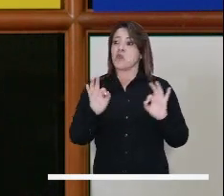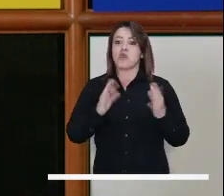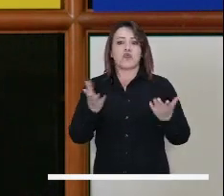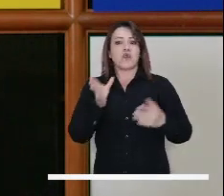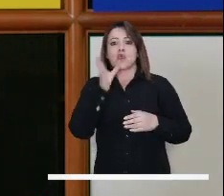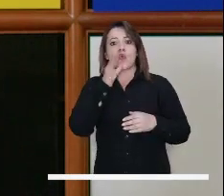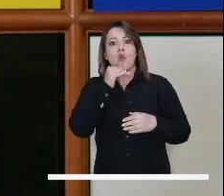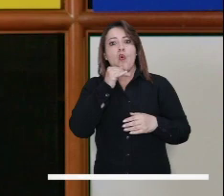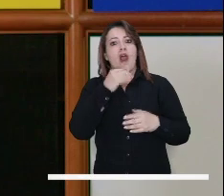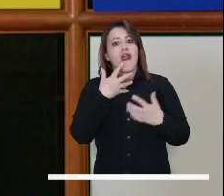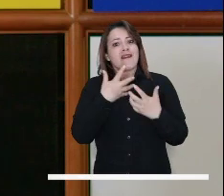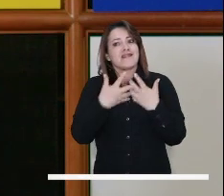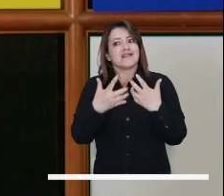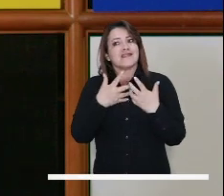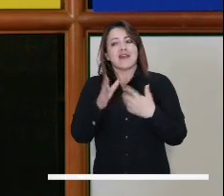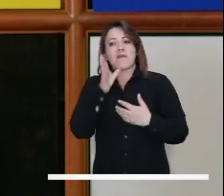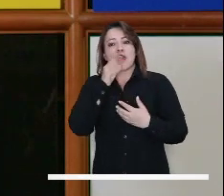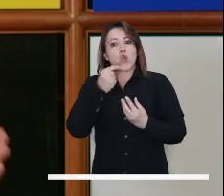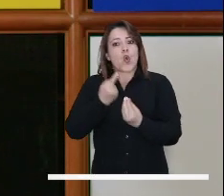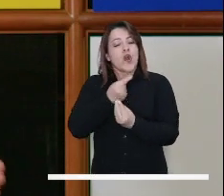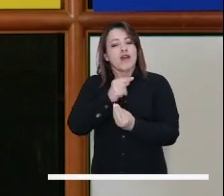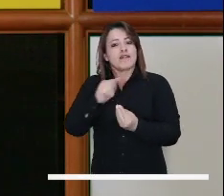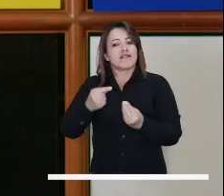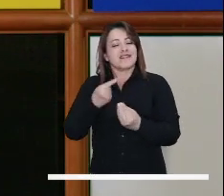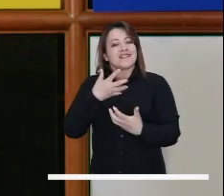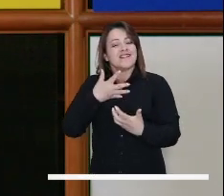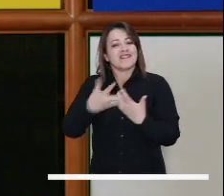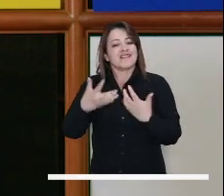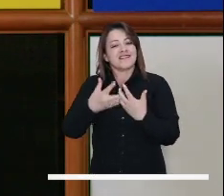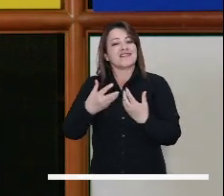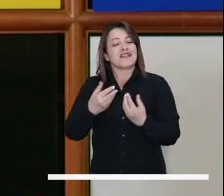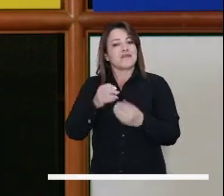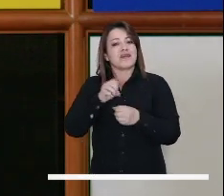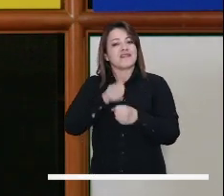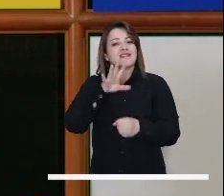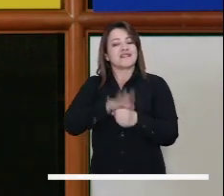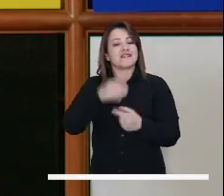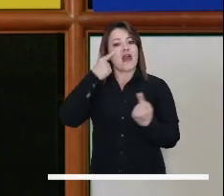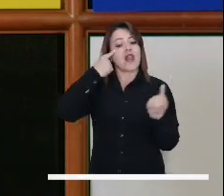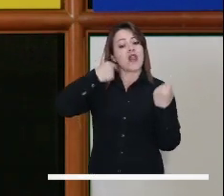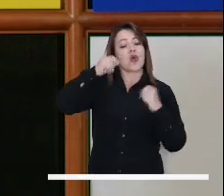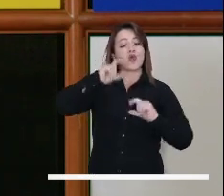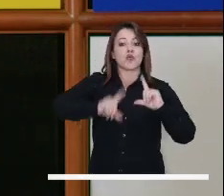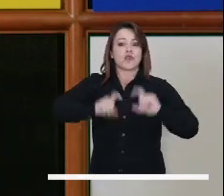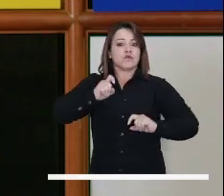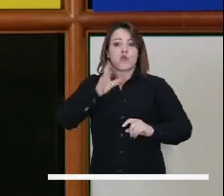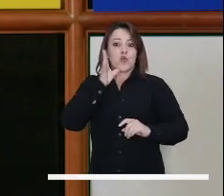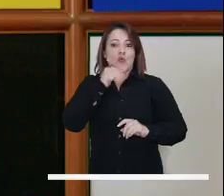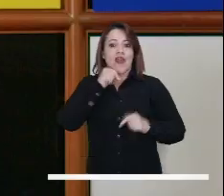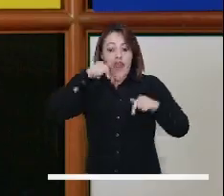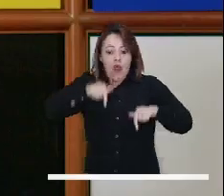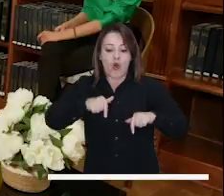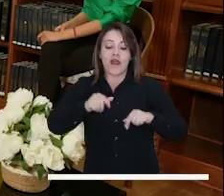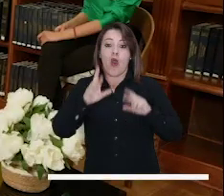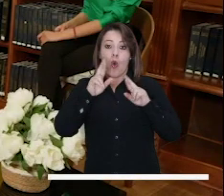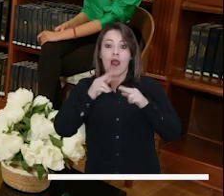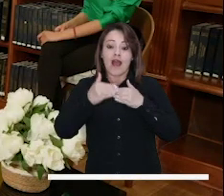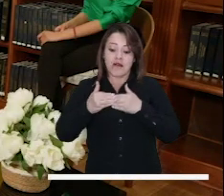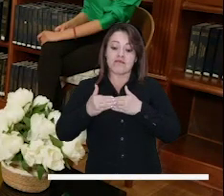hoy, hoy no existe un diseño de un sistema distrital de turismo que se soporte